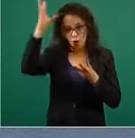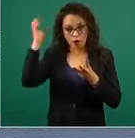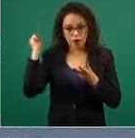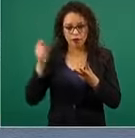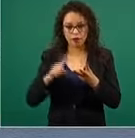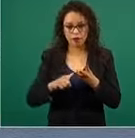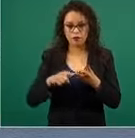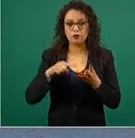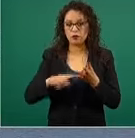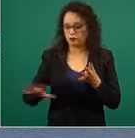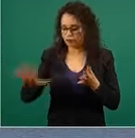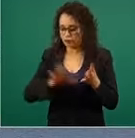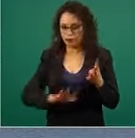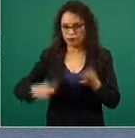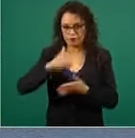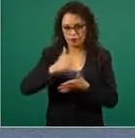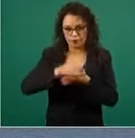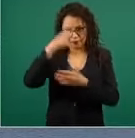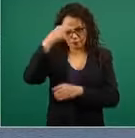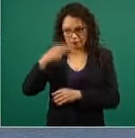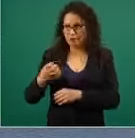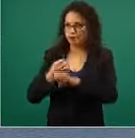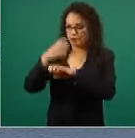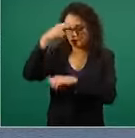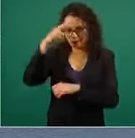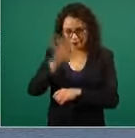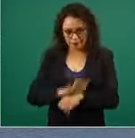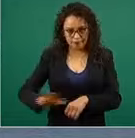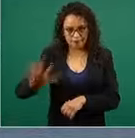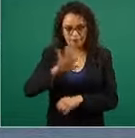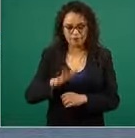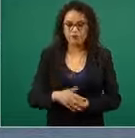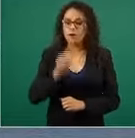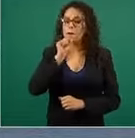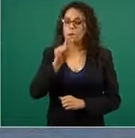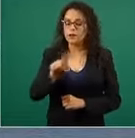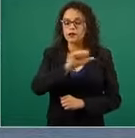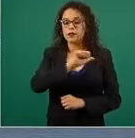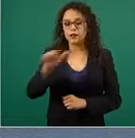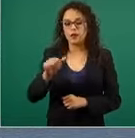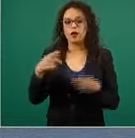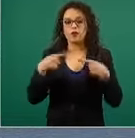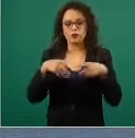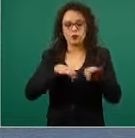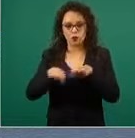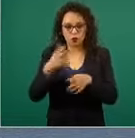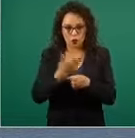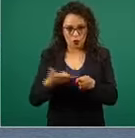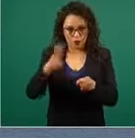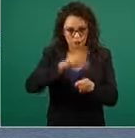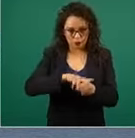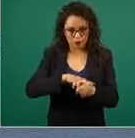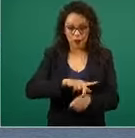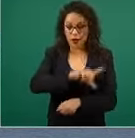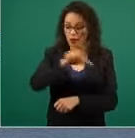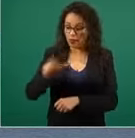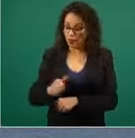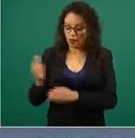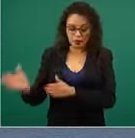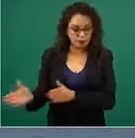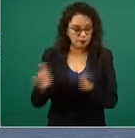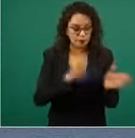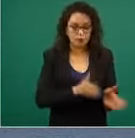Valle de México. Estarán vacunados también ahí el personal de salud y enseguida, ya con el embarque que tendremos